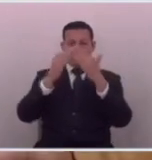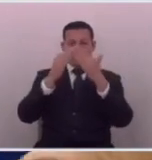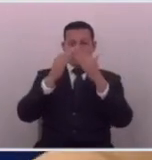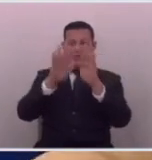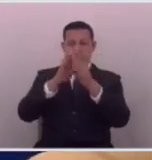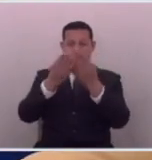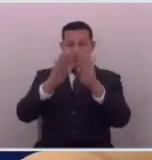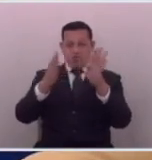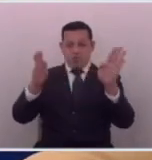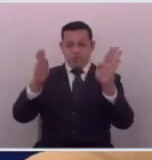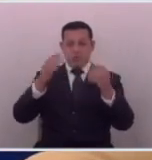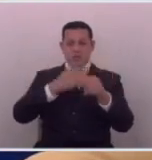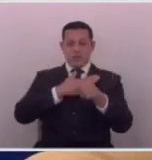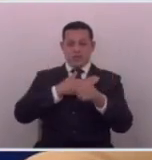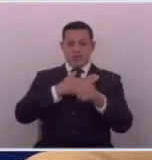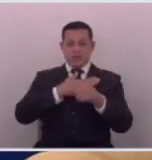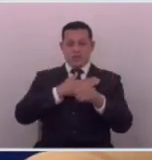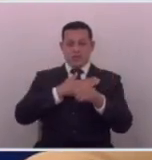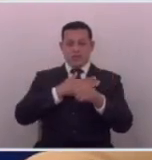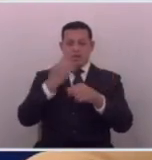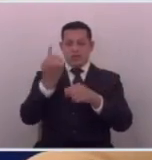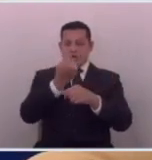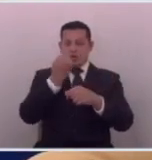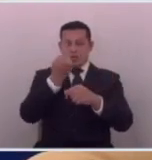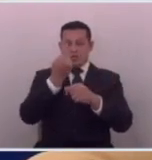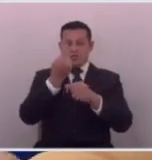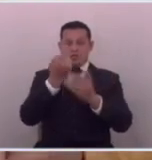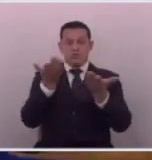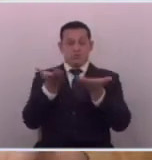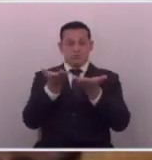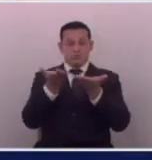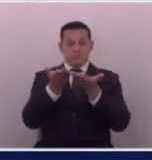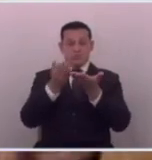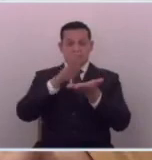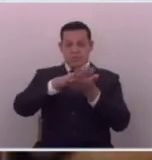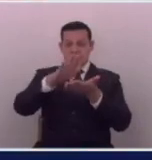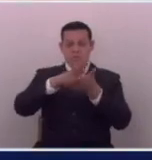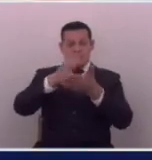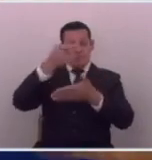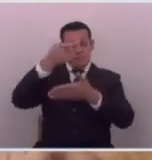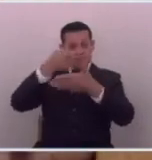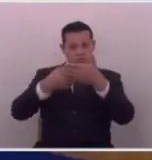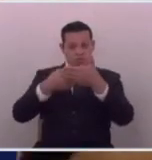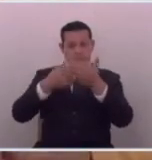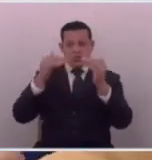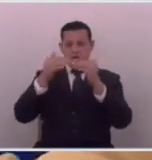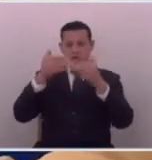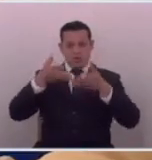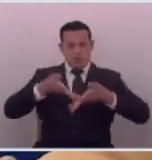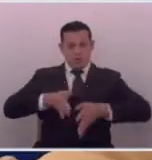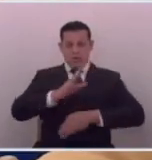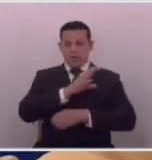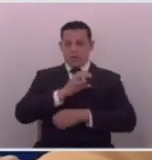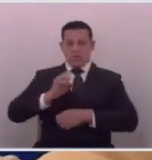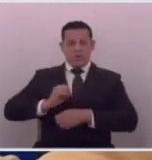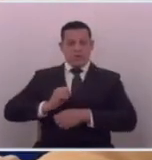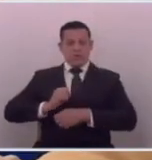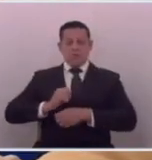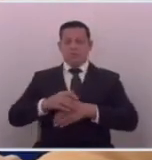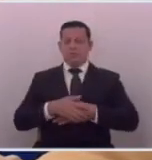panfletos que tenían y lo único que se les ha hecho es que paguen impuestos como todos los salvadoreños